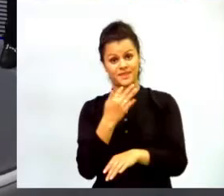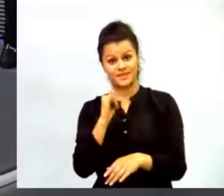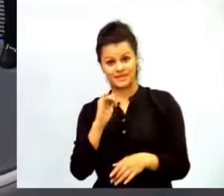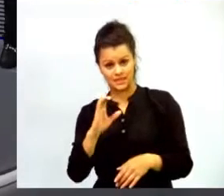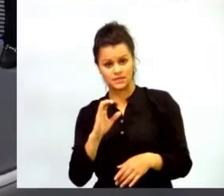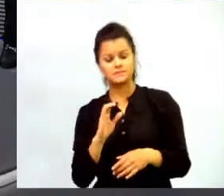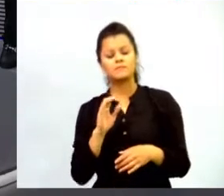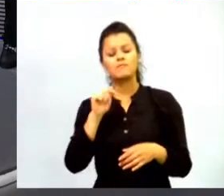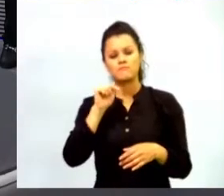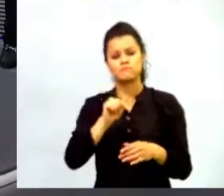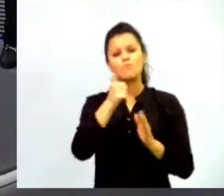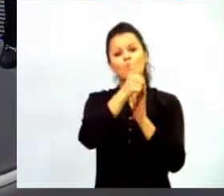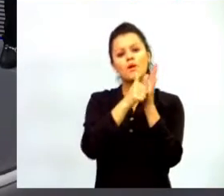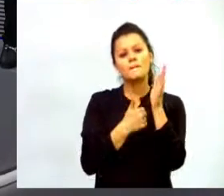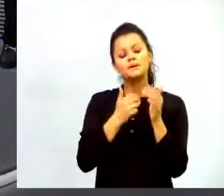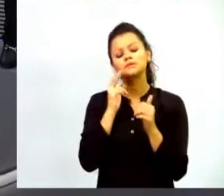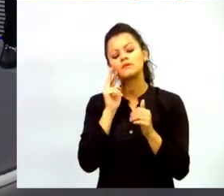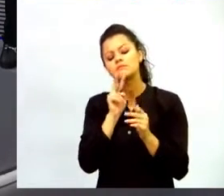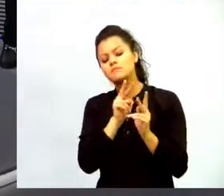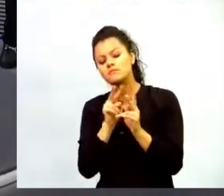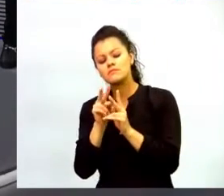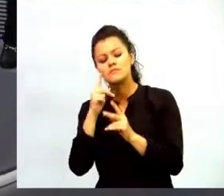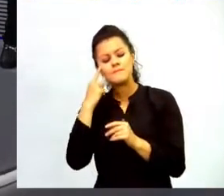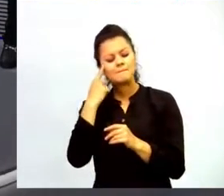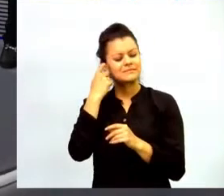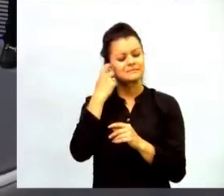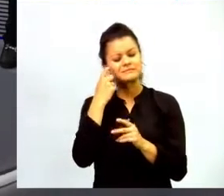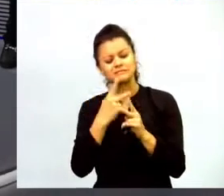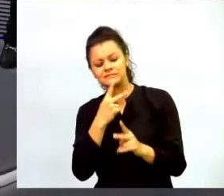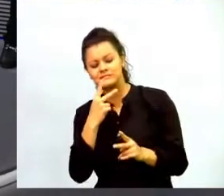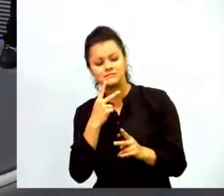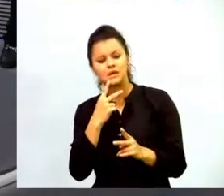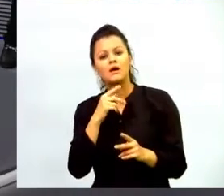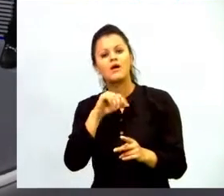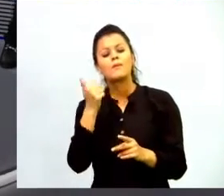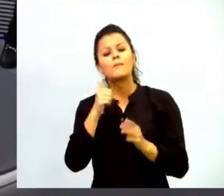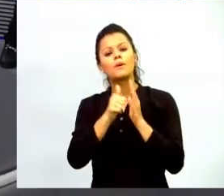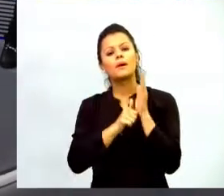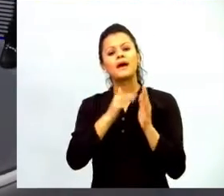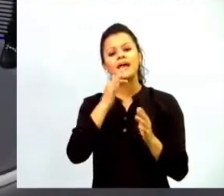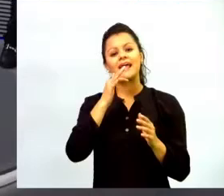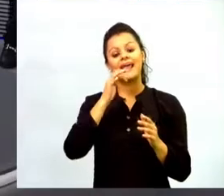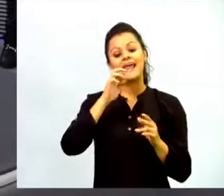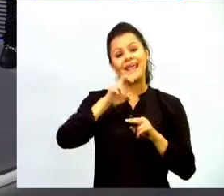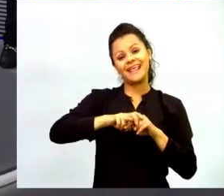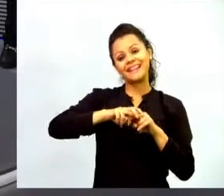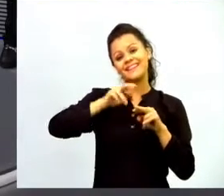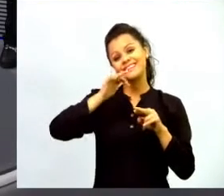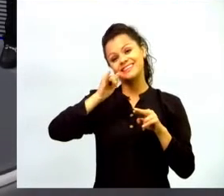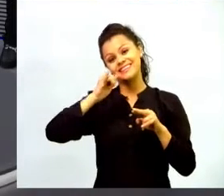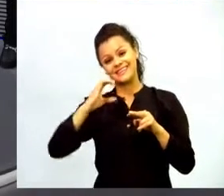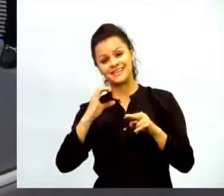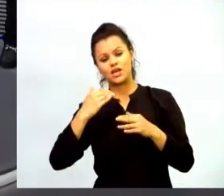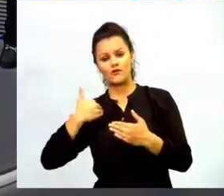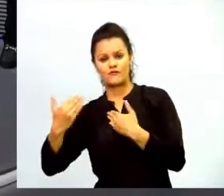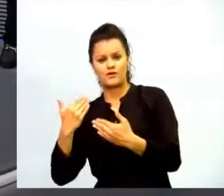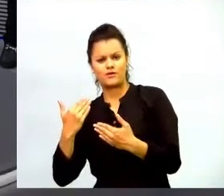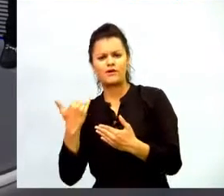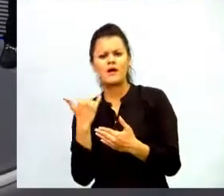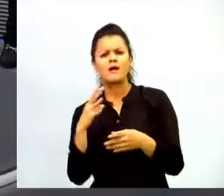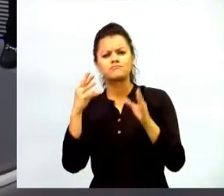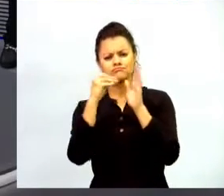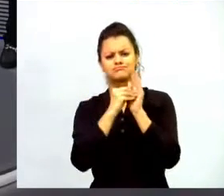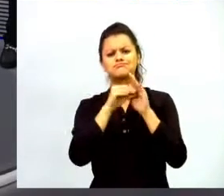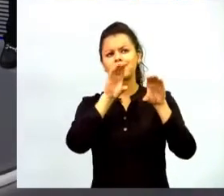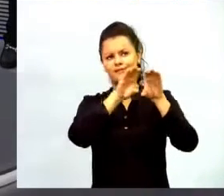conocimiento de riesgos programas como En TIC Confío ahí deben estar grabados ya en nuestra plataforma virtual la charla de